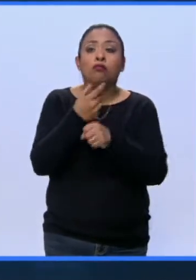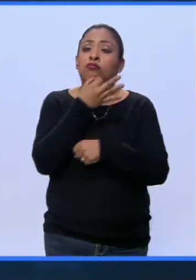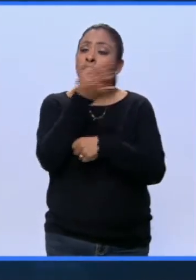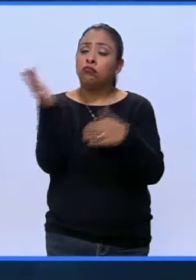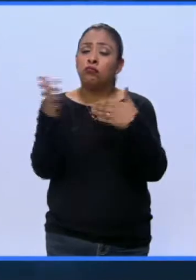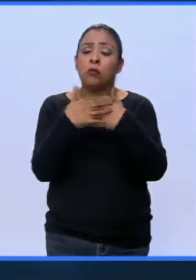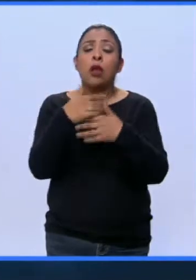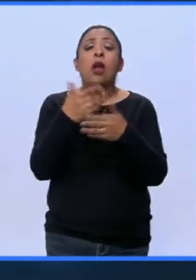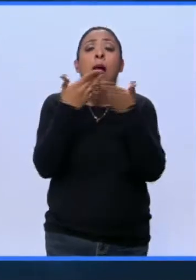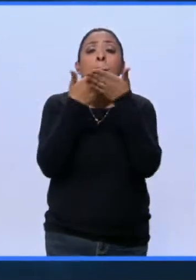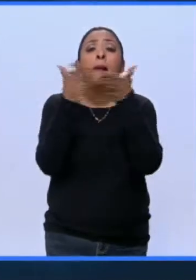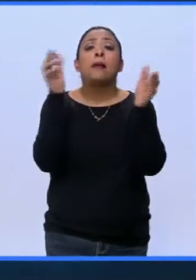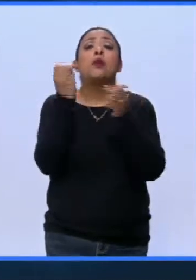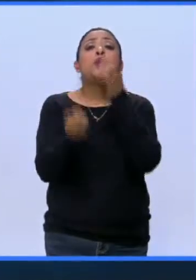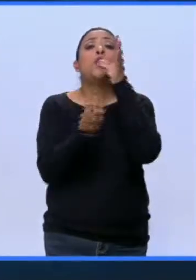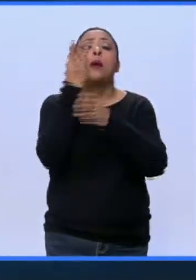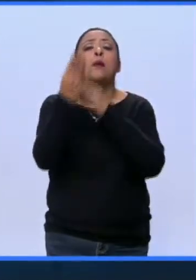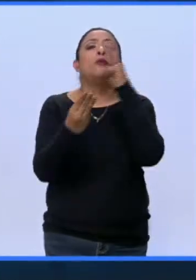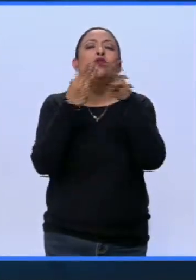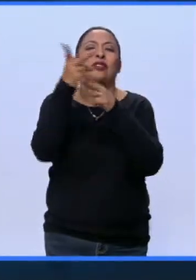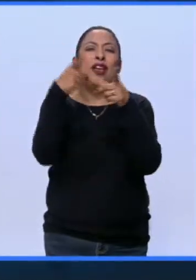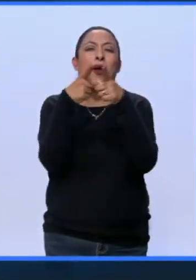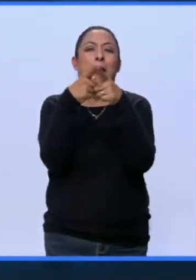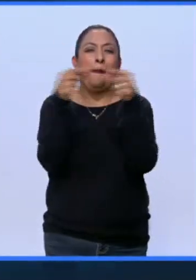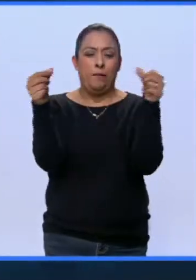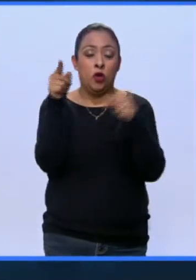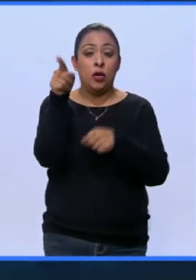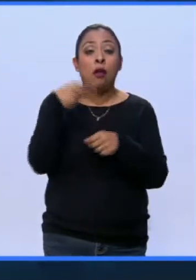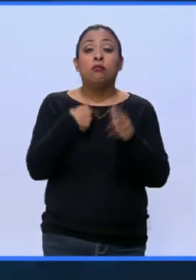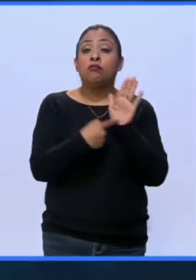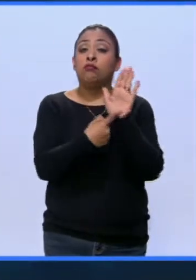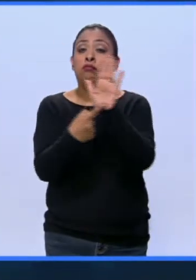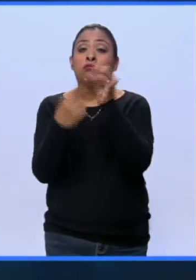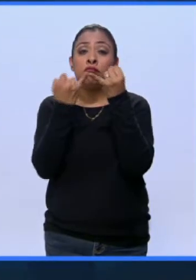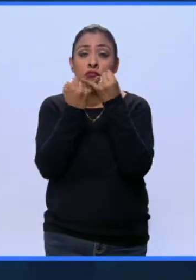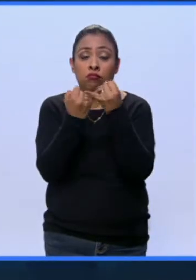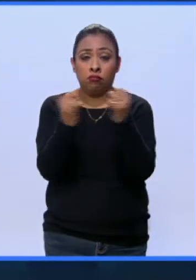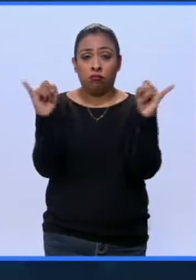de su nuevo museo en Tokio, Japón. La muestra que inaugura este espacio será